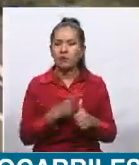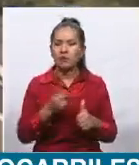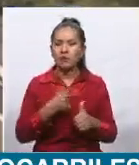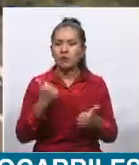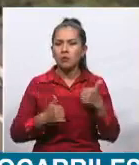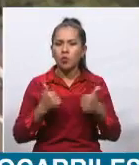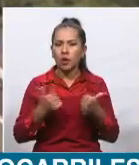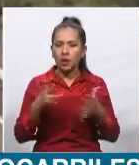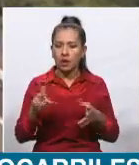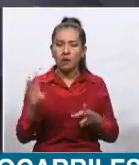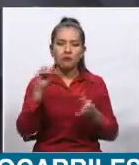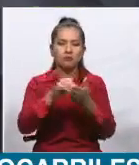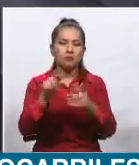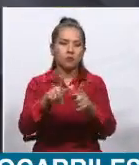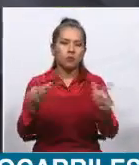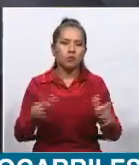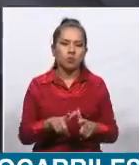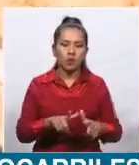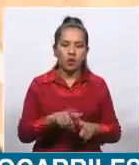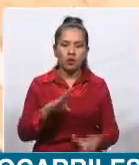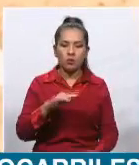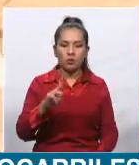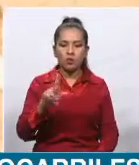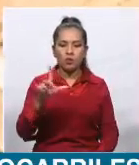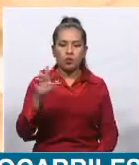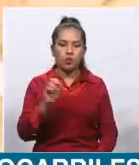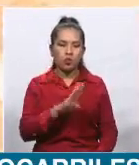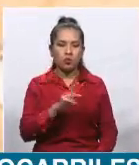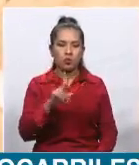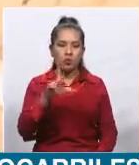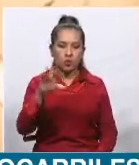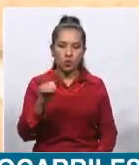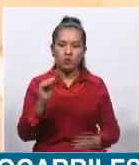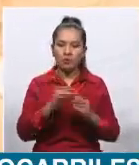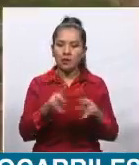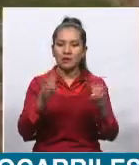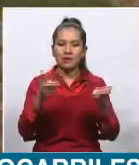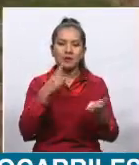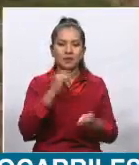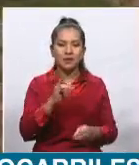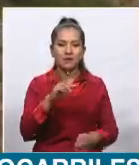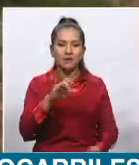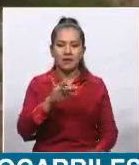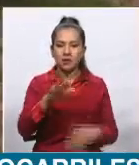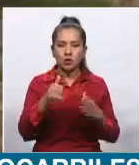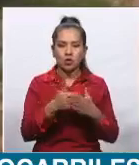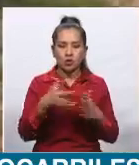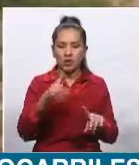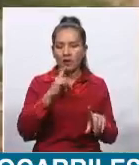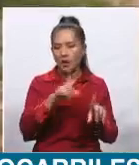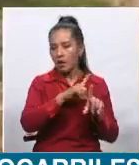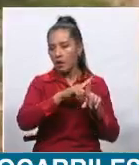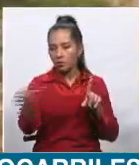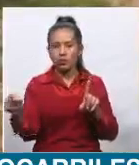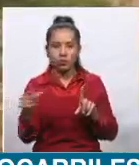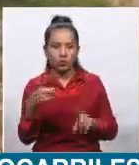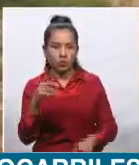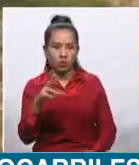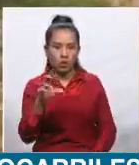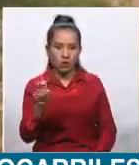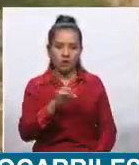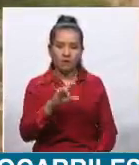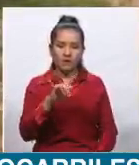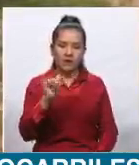que comprende desde la localidad de Bulo Bulo y Vigazama con un rambal a Puerto Villarruel. También estamos